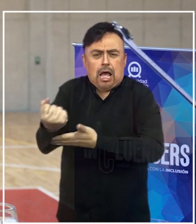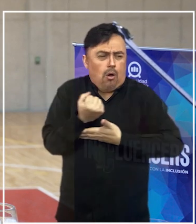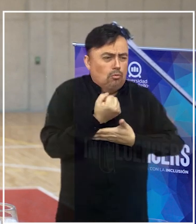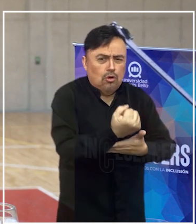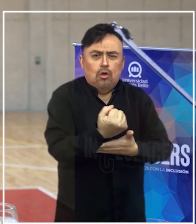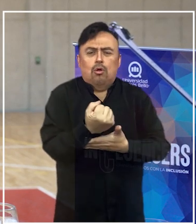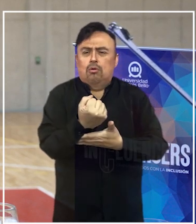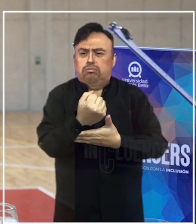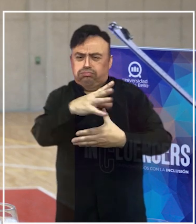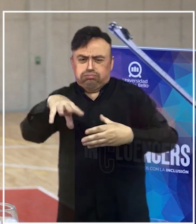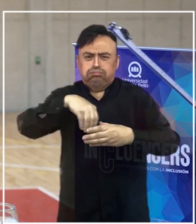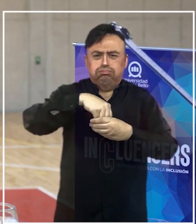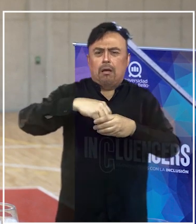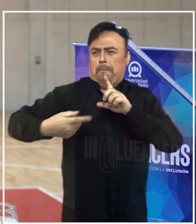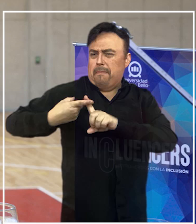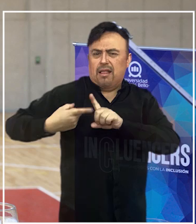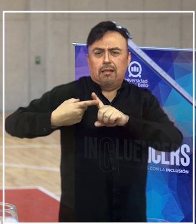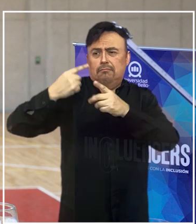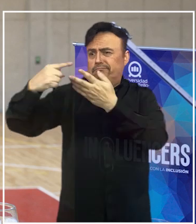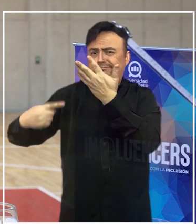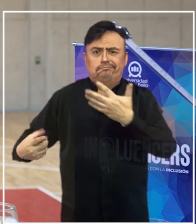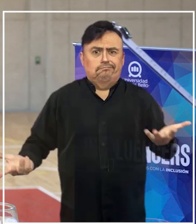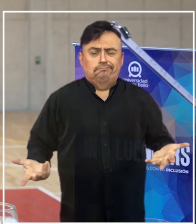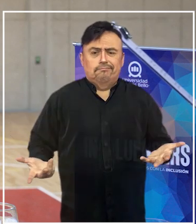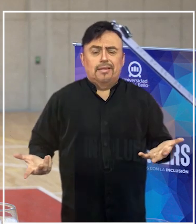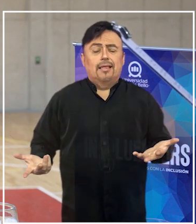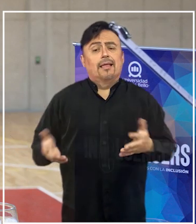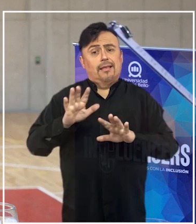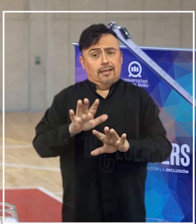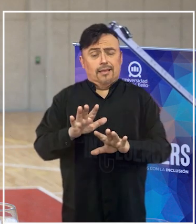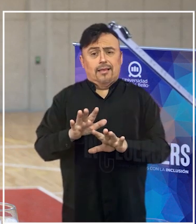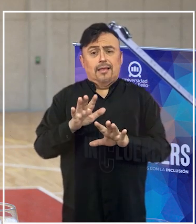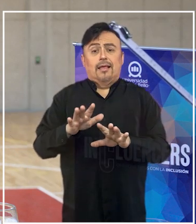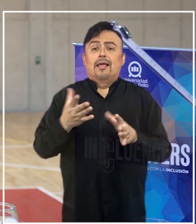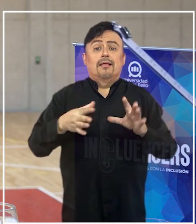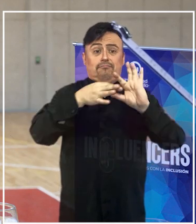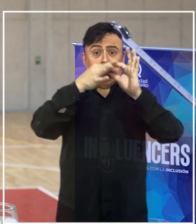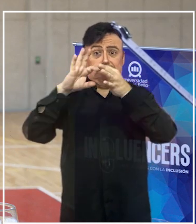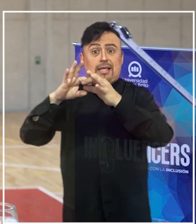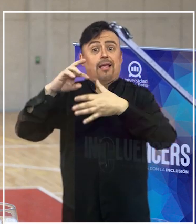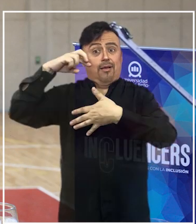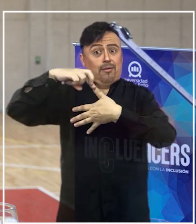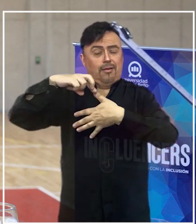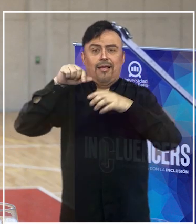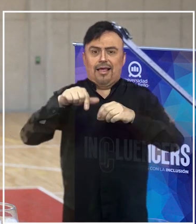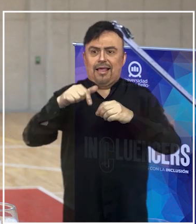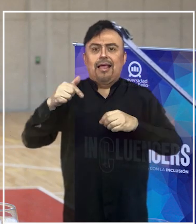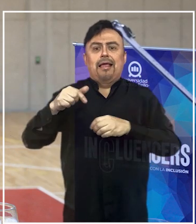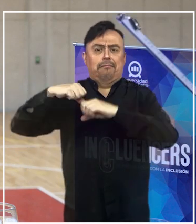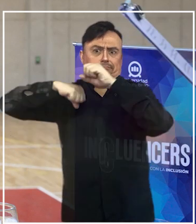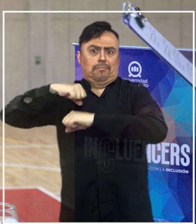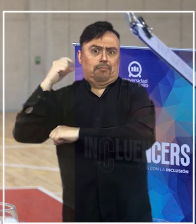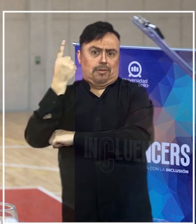integración, participación de diversos actores. Si algo los juegos nos entregaron es que el aporte privado